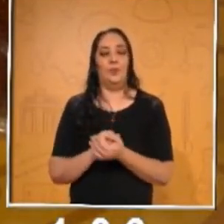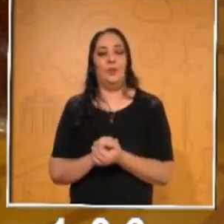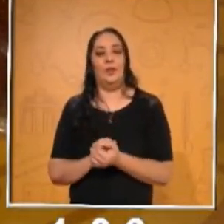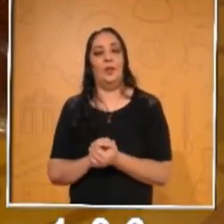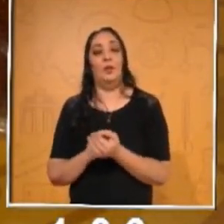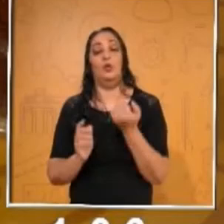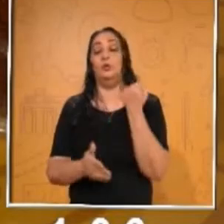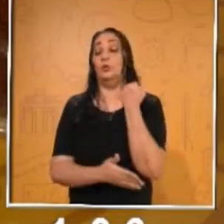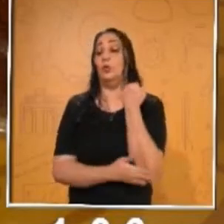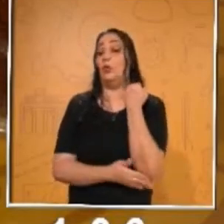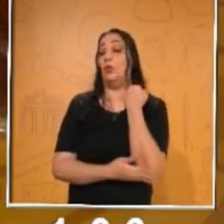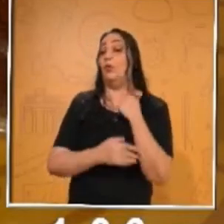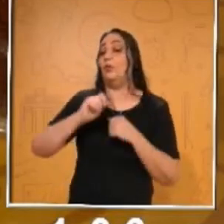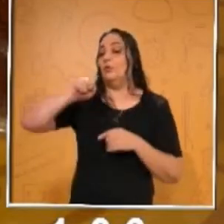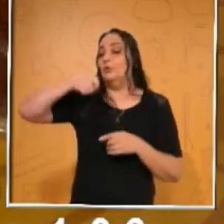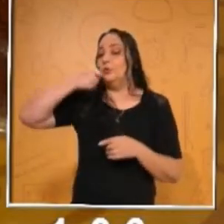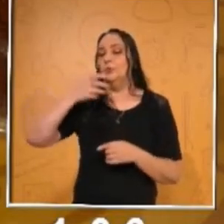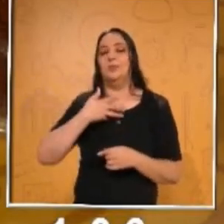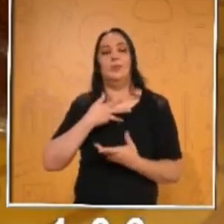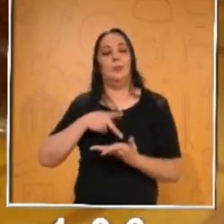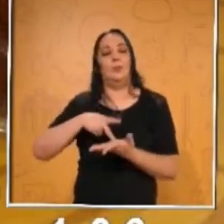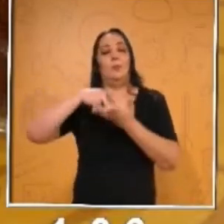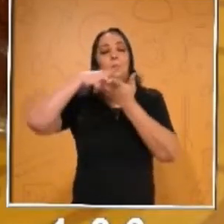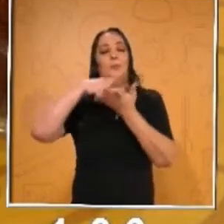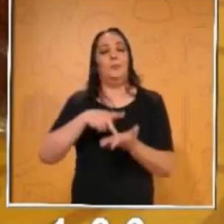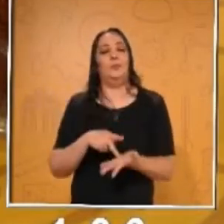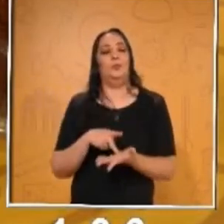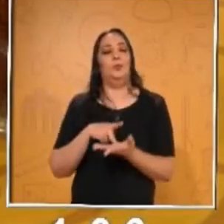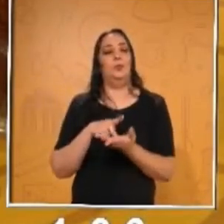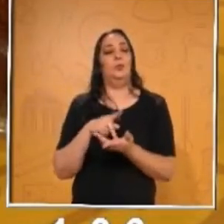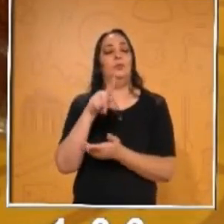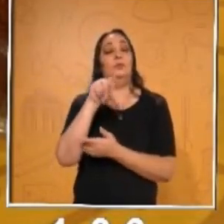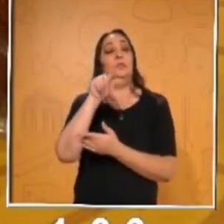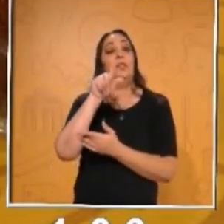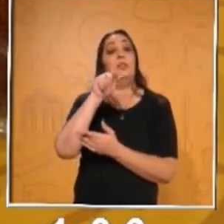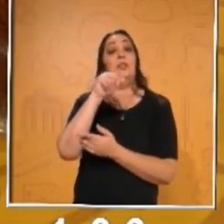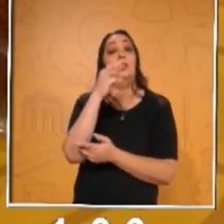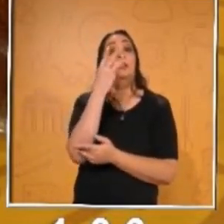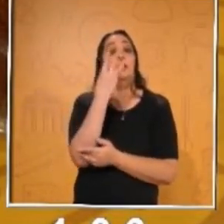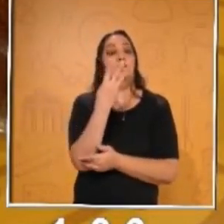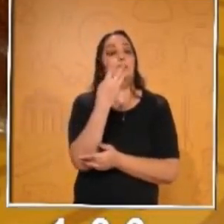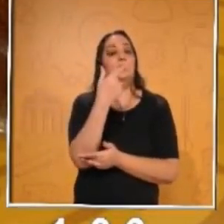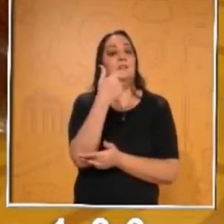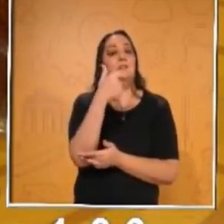Los coditos tienen un peso de 73 gramos.